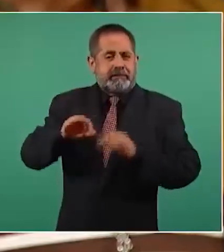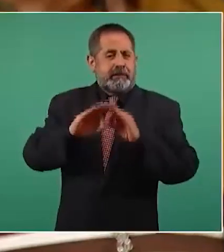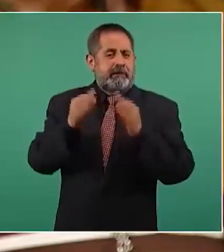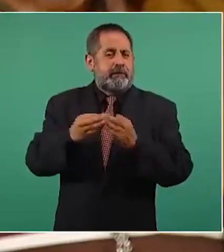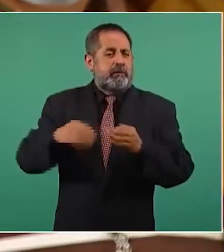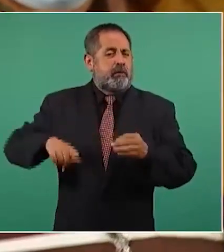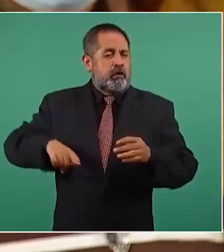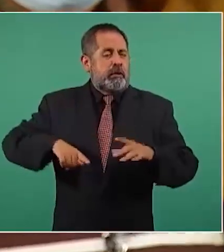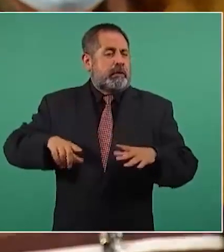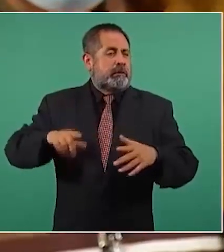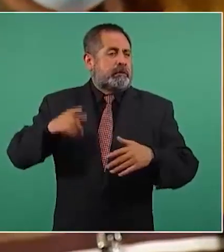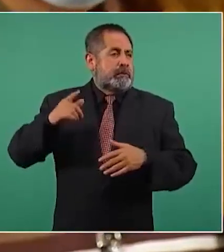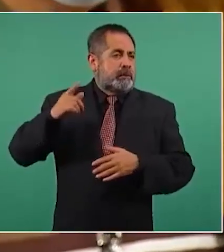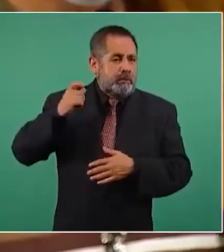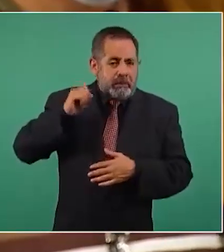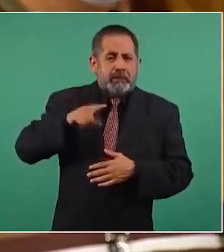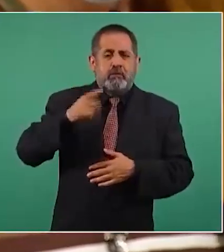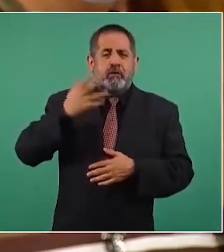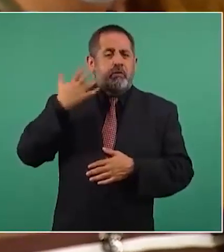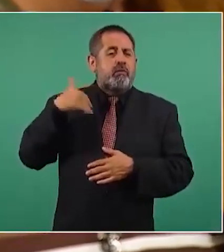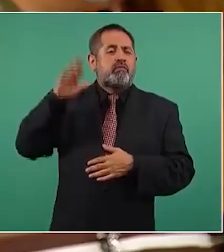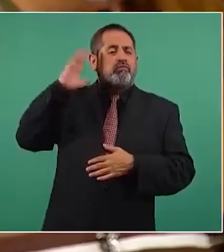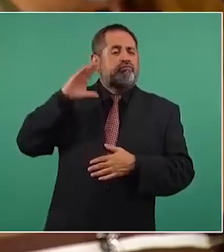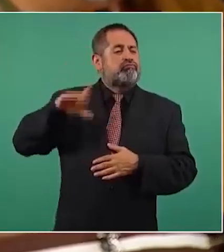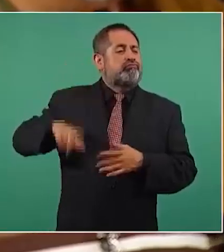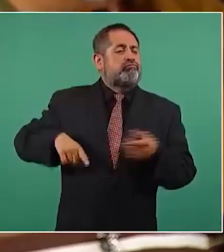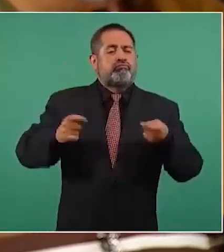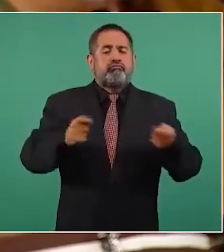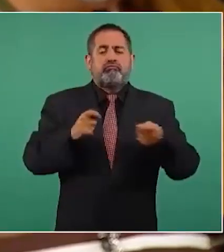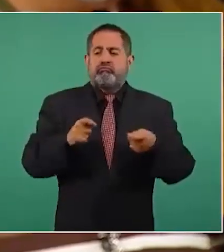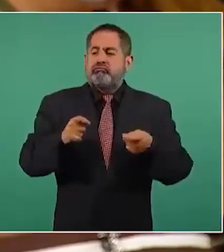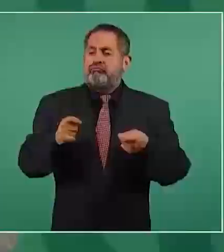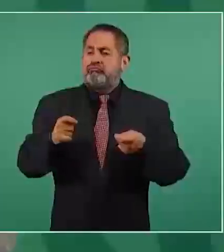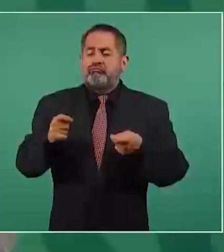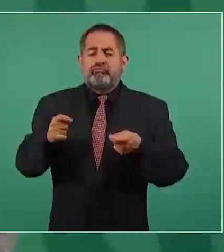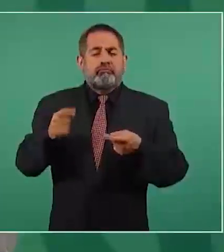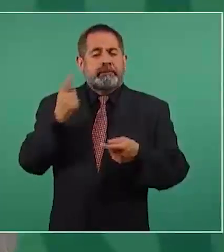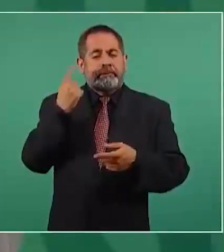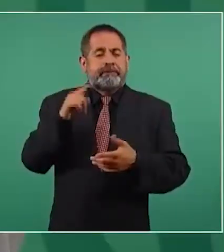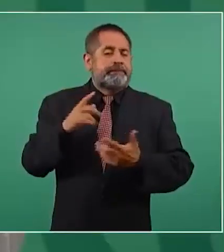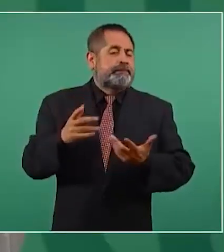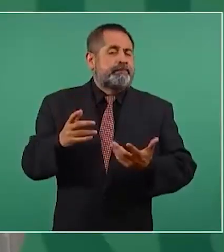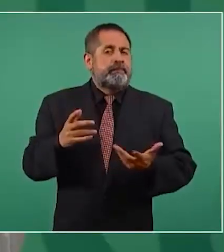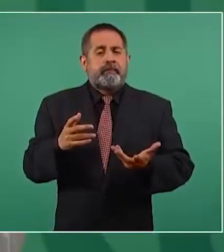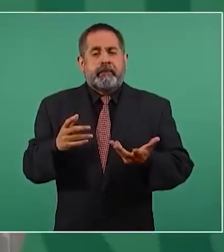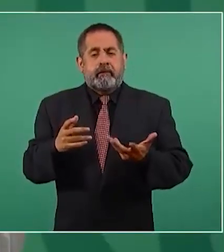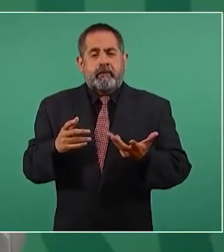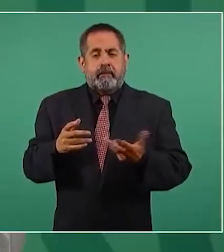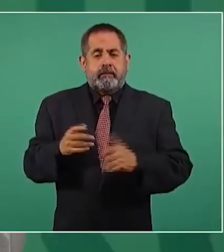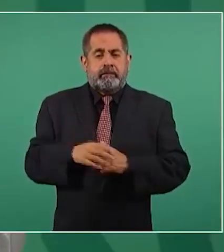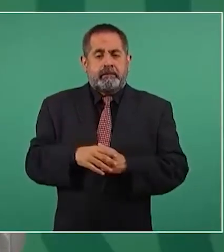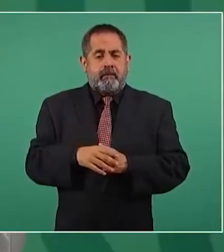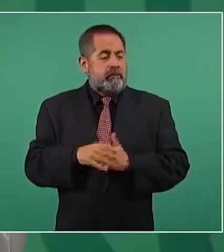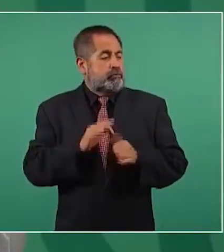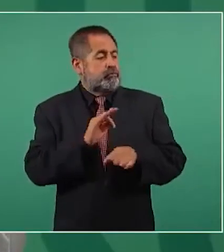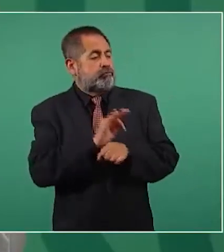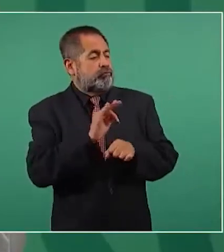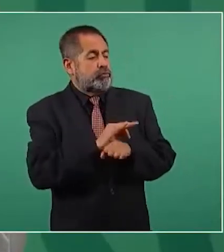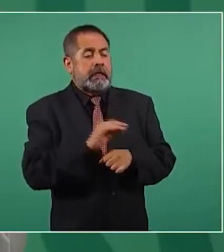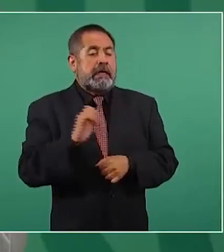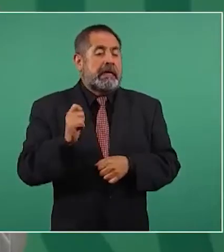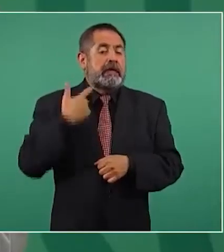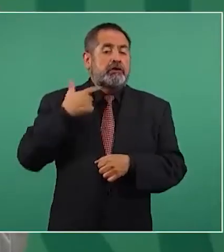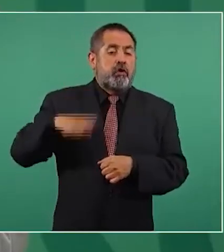Los que gobernaban para las minorías